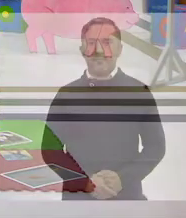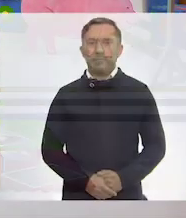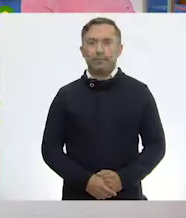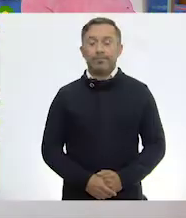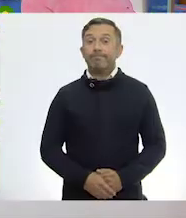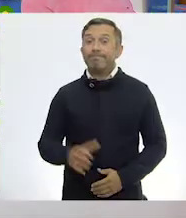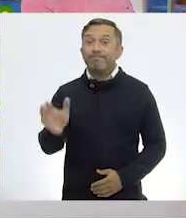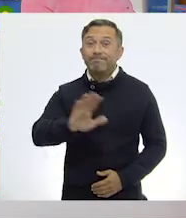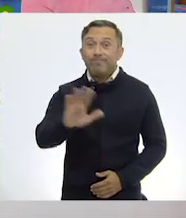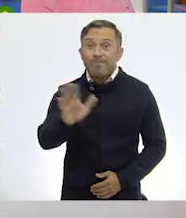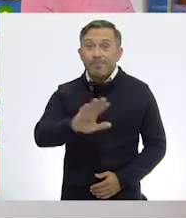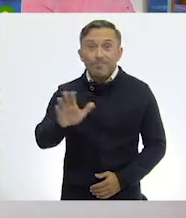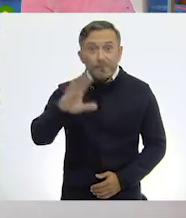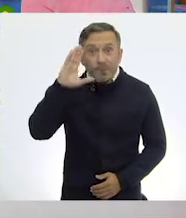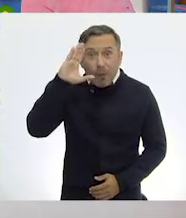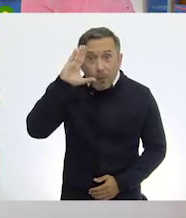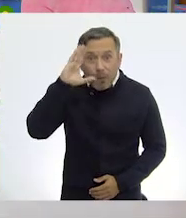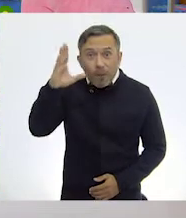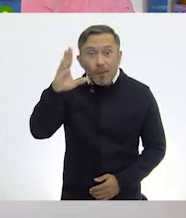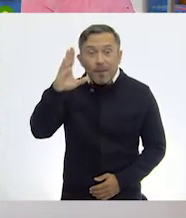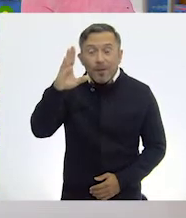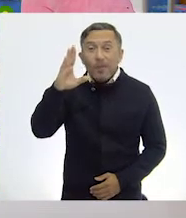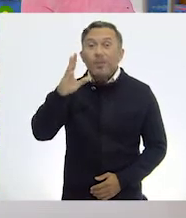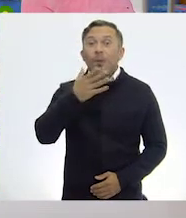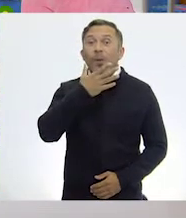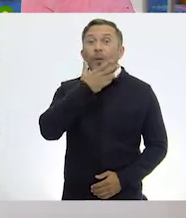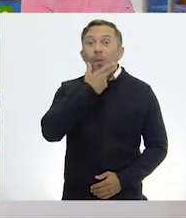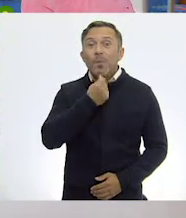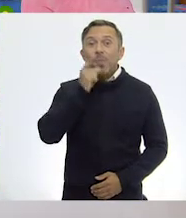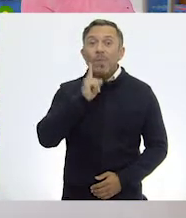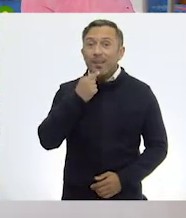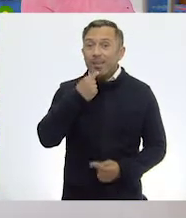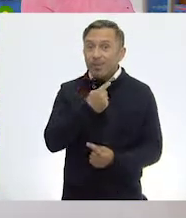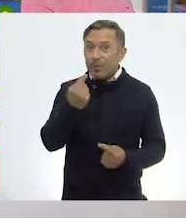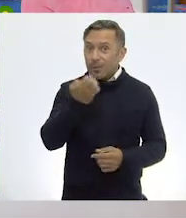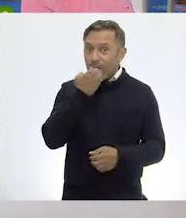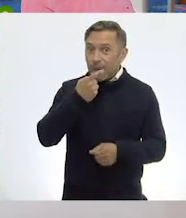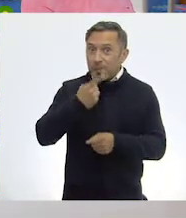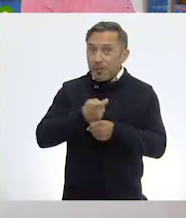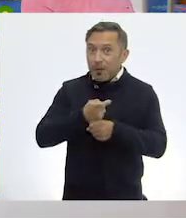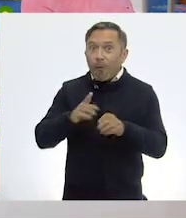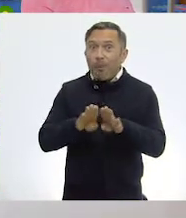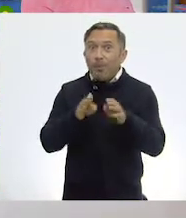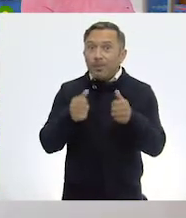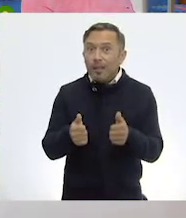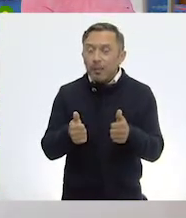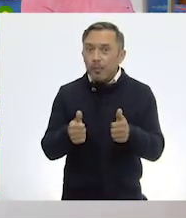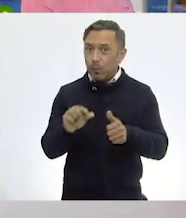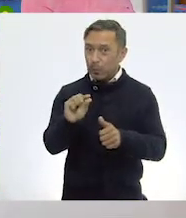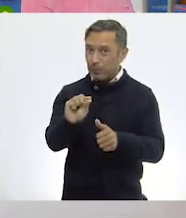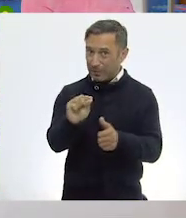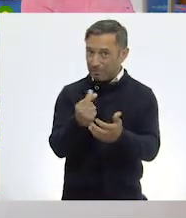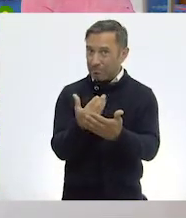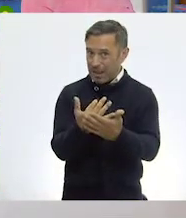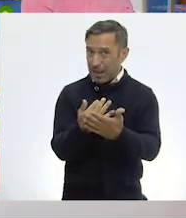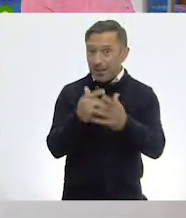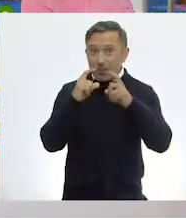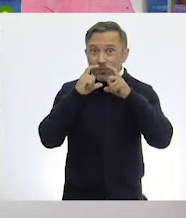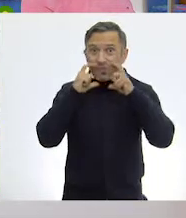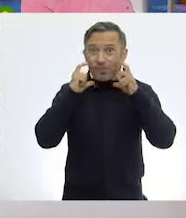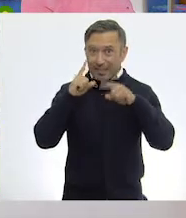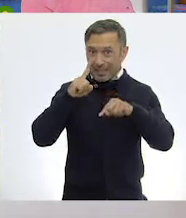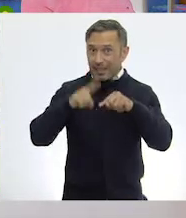¡Hola! ¿Cómo están, niñas y niños de primero de primaria? Esperen, déjenme quitar mi cubrebocas,